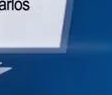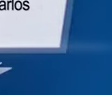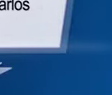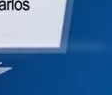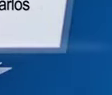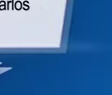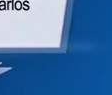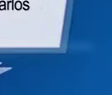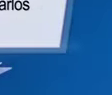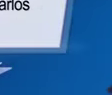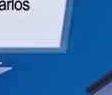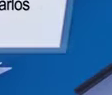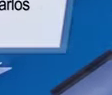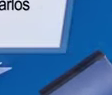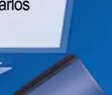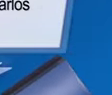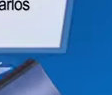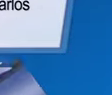la Asamblea Nacional.